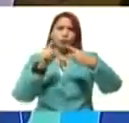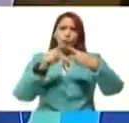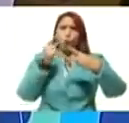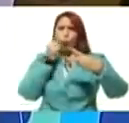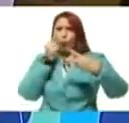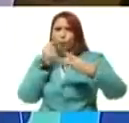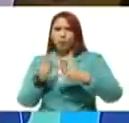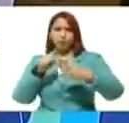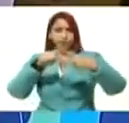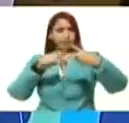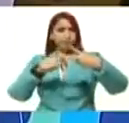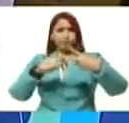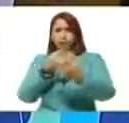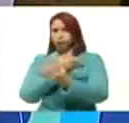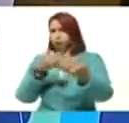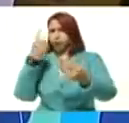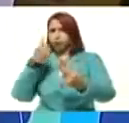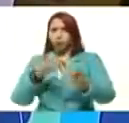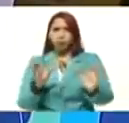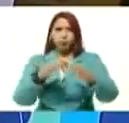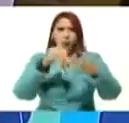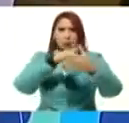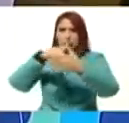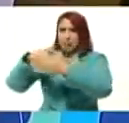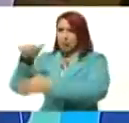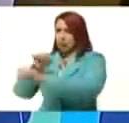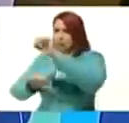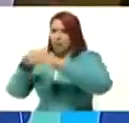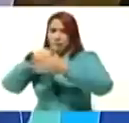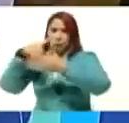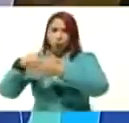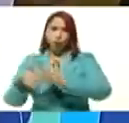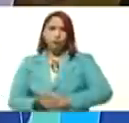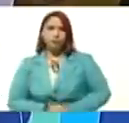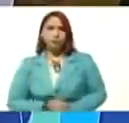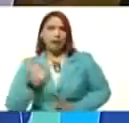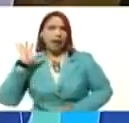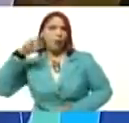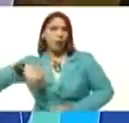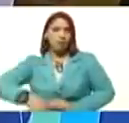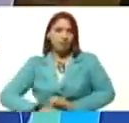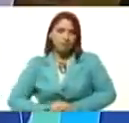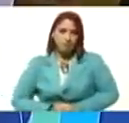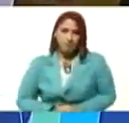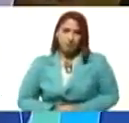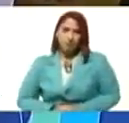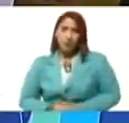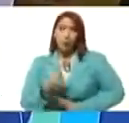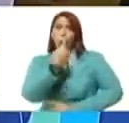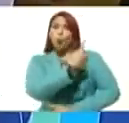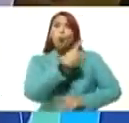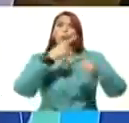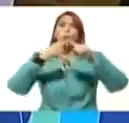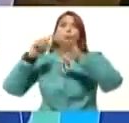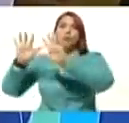dúo maravilloso del equipo electoral y de defensa del voto, Naguara, para el 1x10.